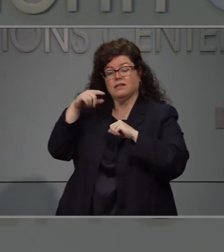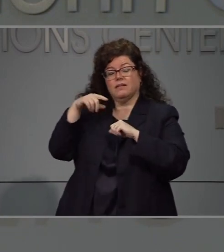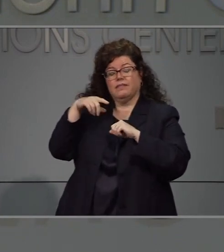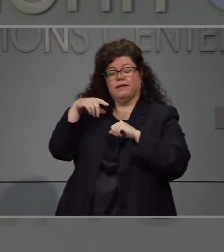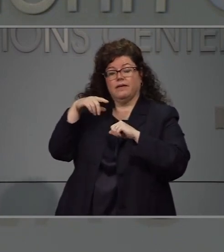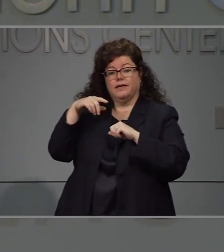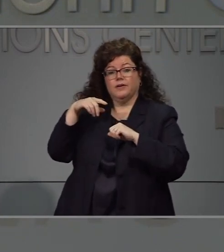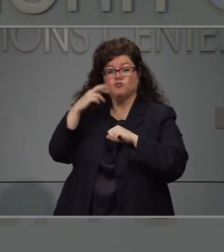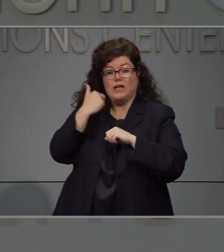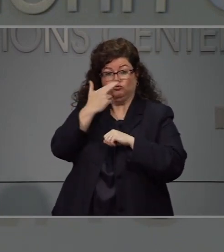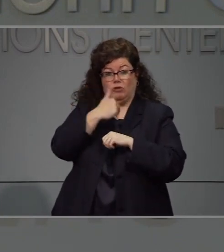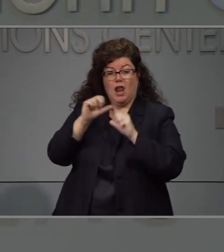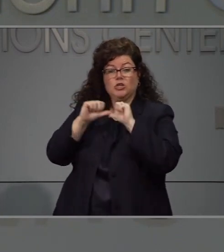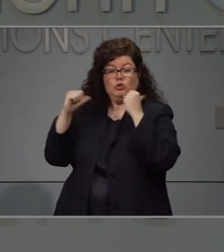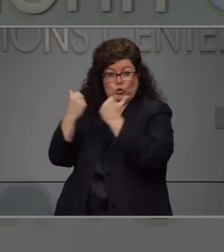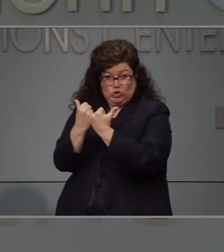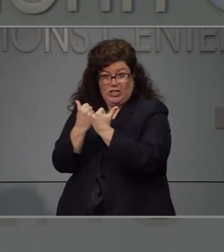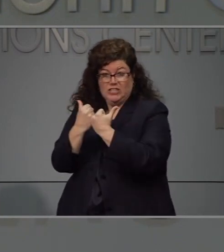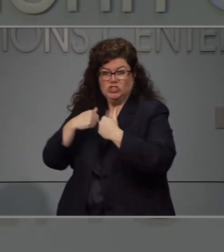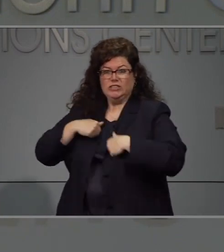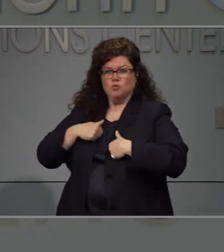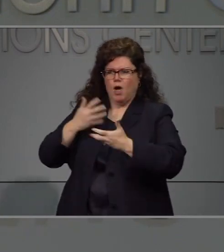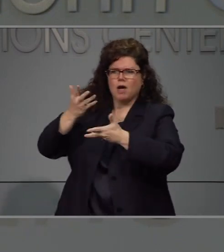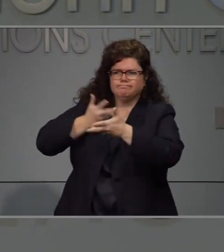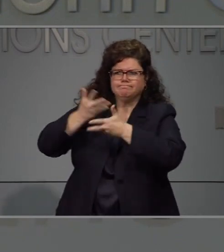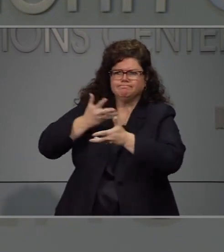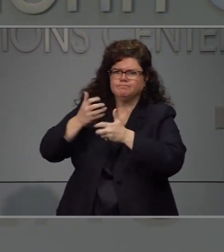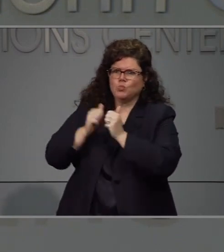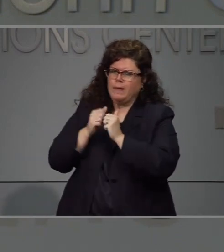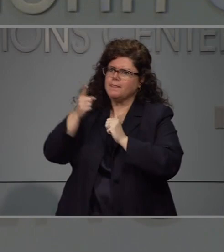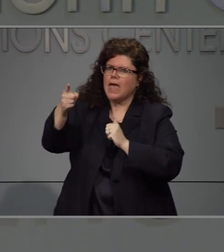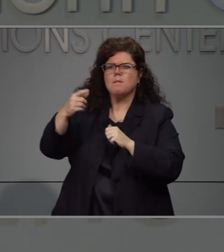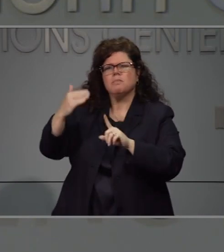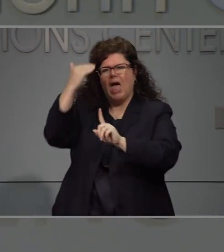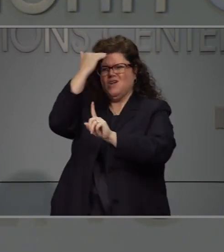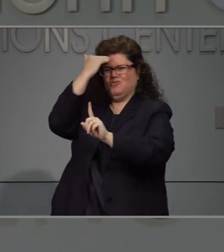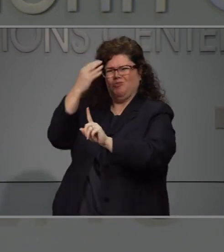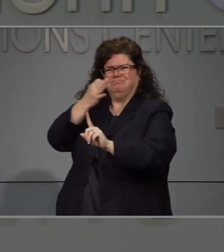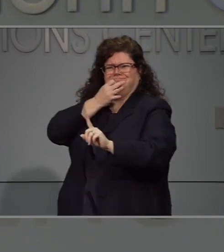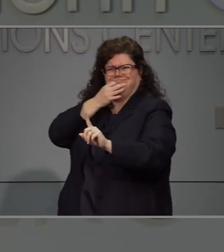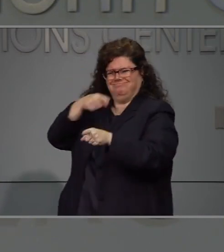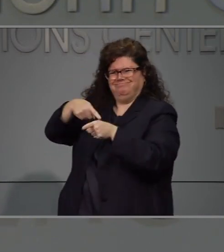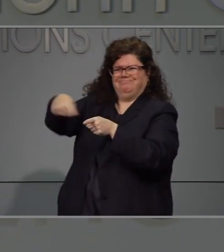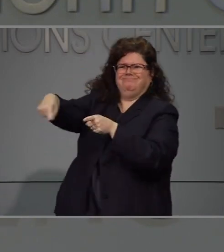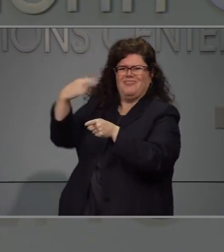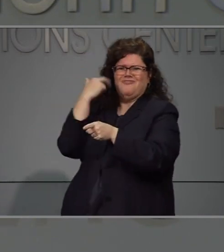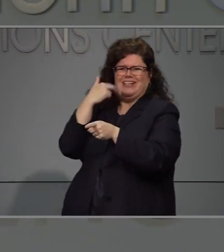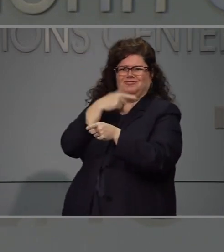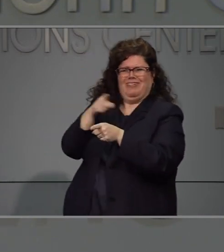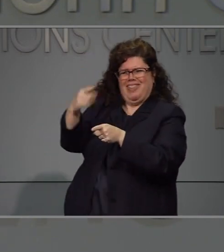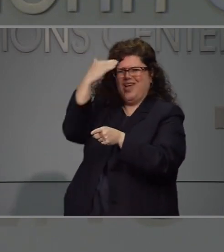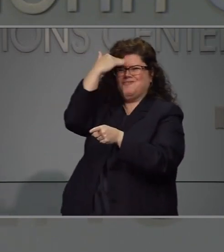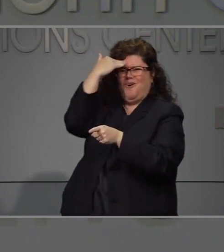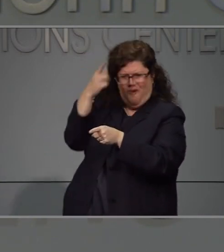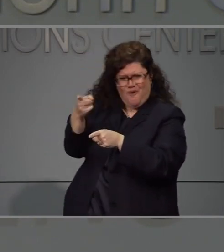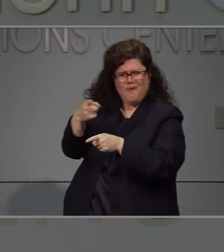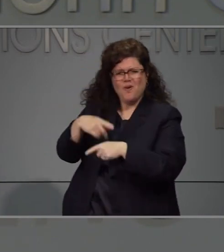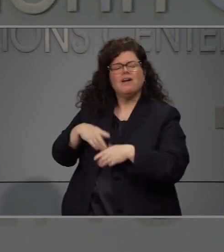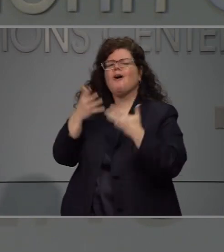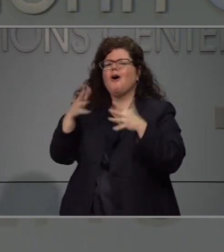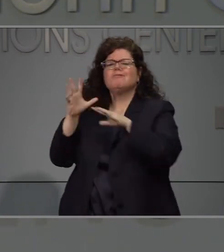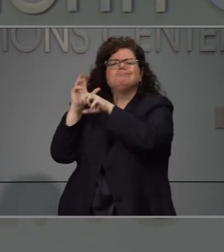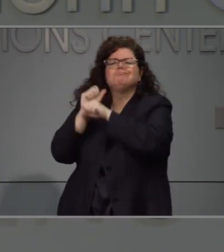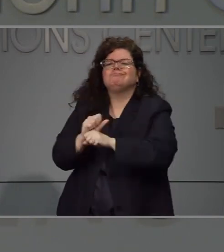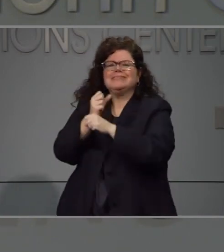todos los restaurantes. Ellos quieren hacer esto de la manera correcta. Pues sabe que. Las precauciones de